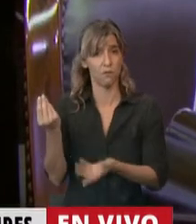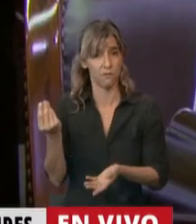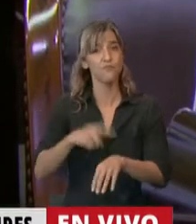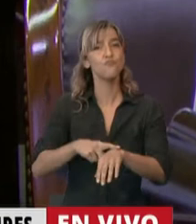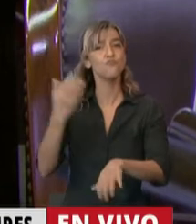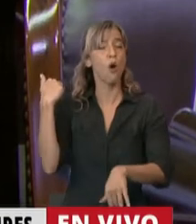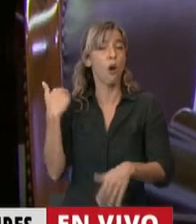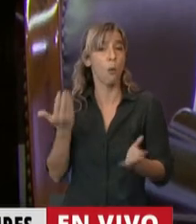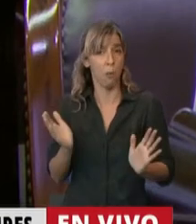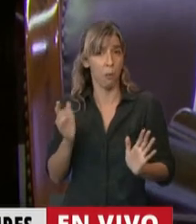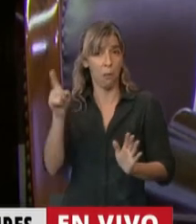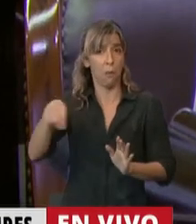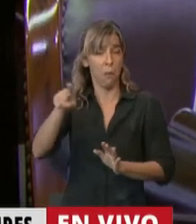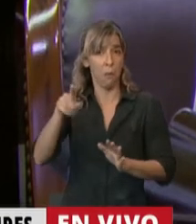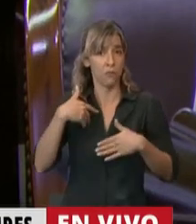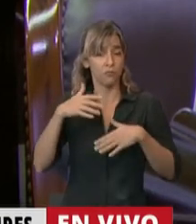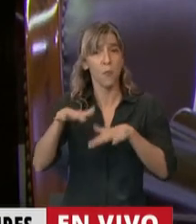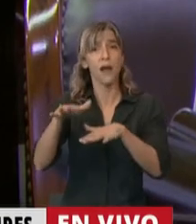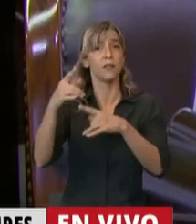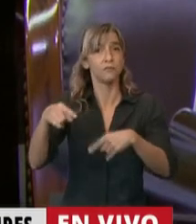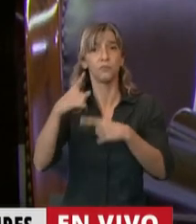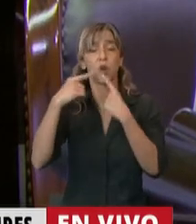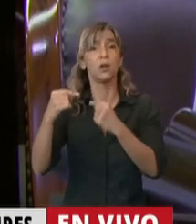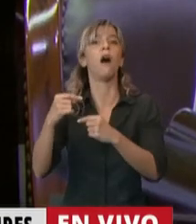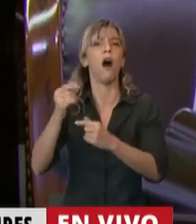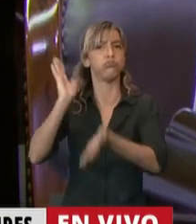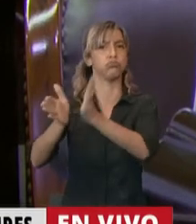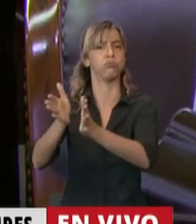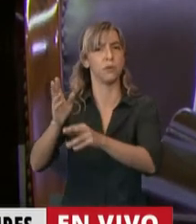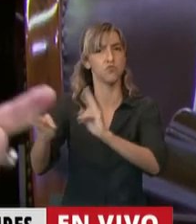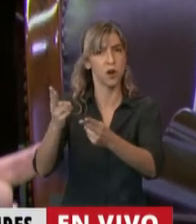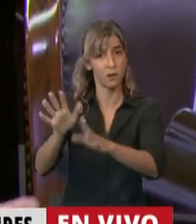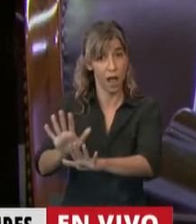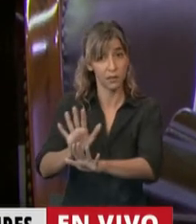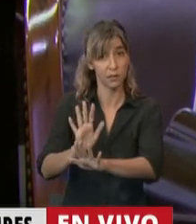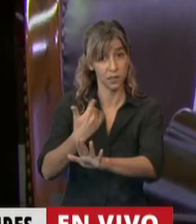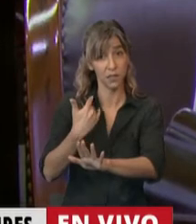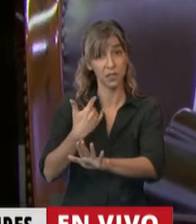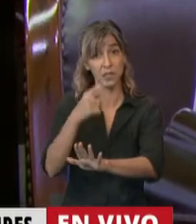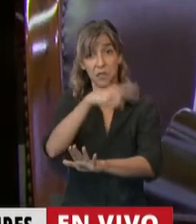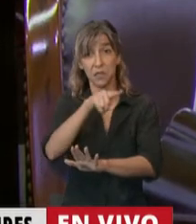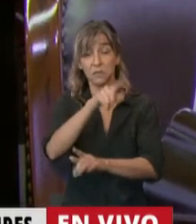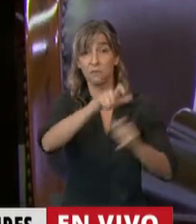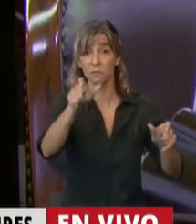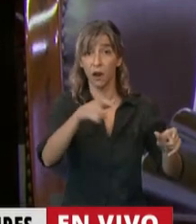ocupando diversos cargos públicos en los sucesivos gobiernos que van pasando.